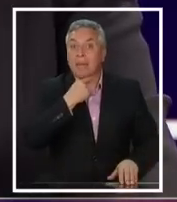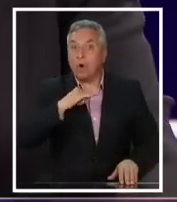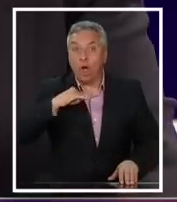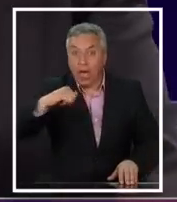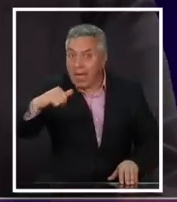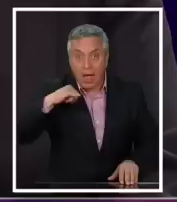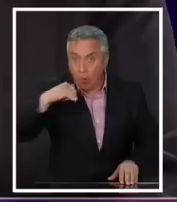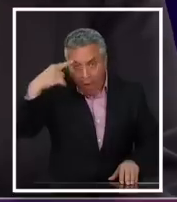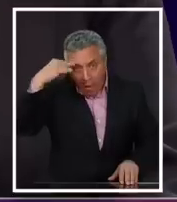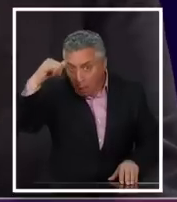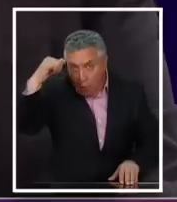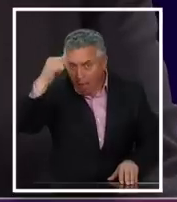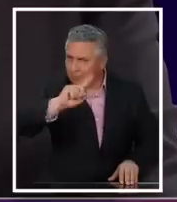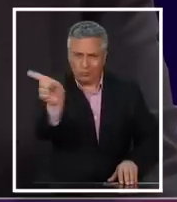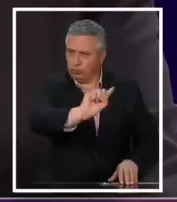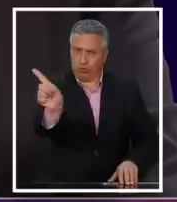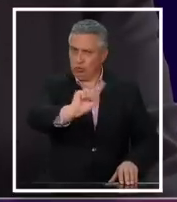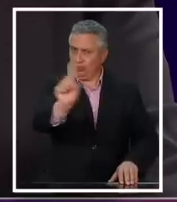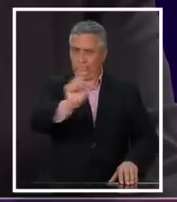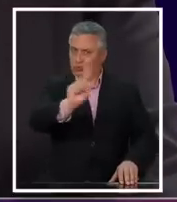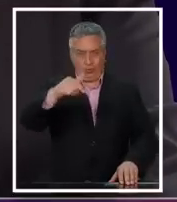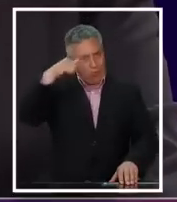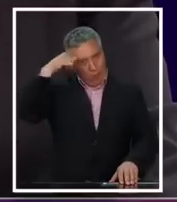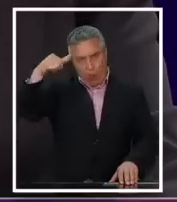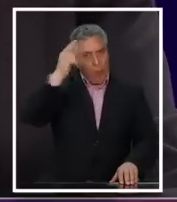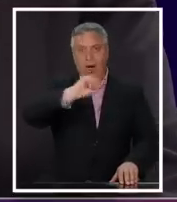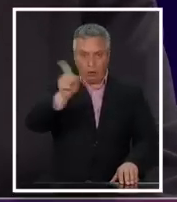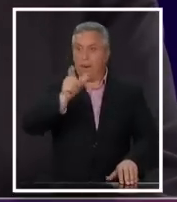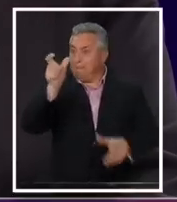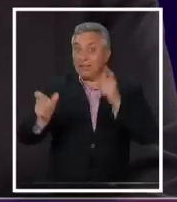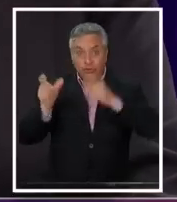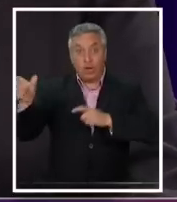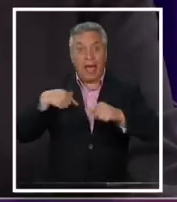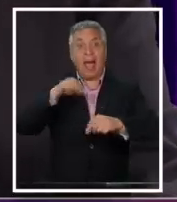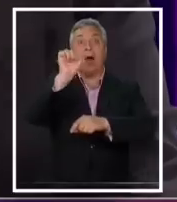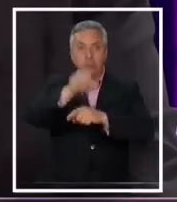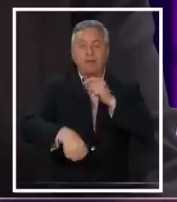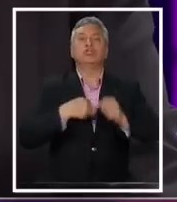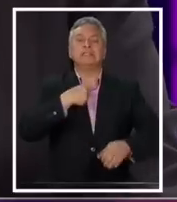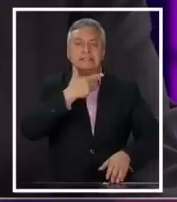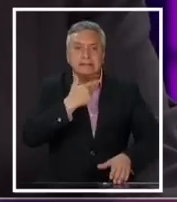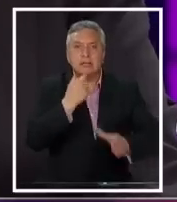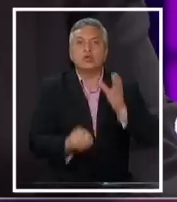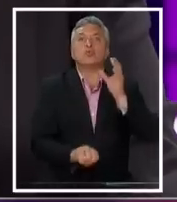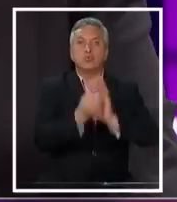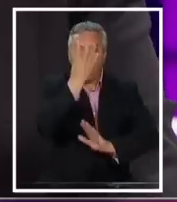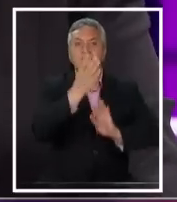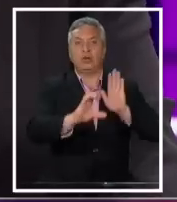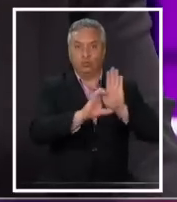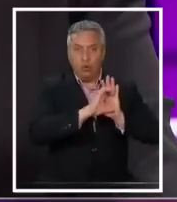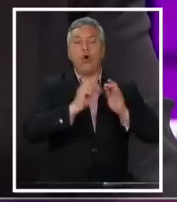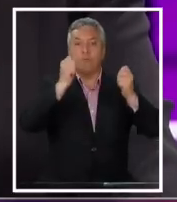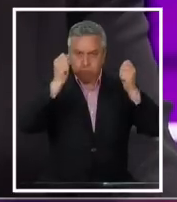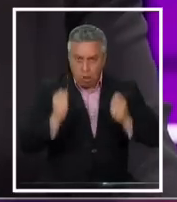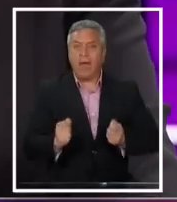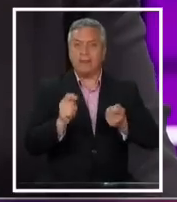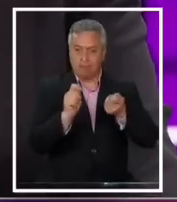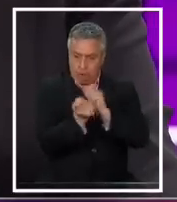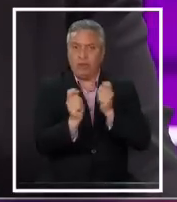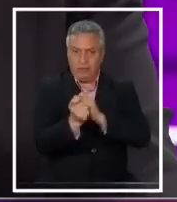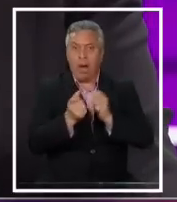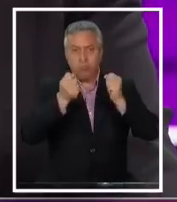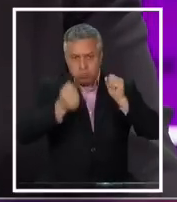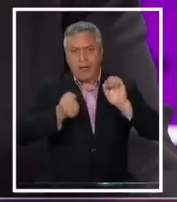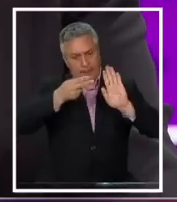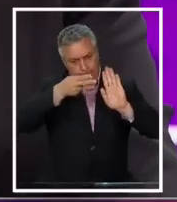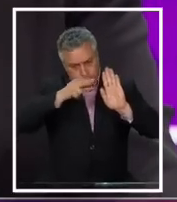no queremos, yo y la gente que está por el apruebo, queremos una nueva constitución. Que se va a poder modificar, que se va a poder reformar.